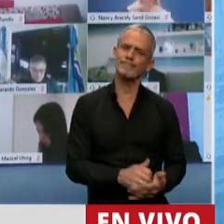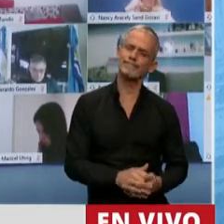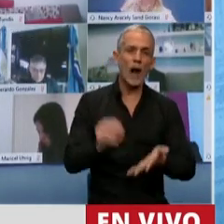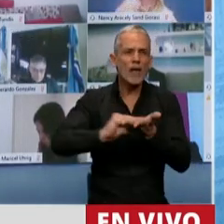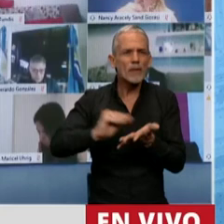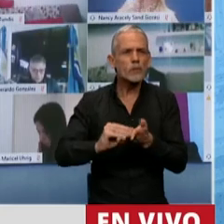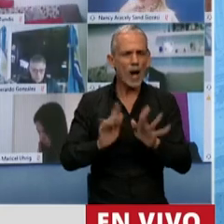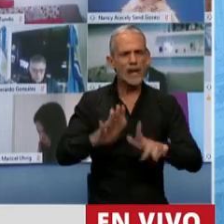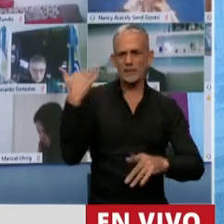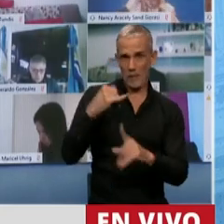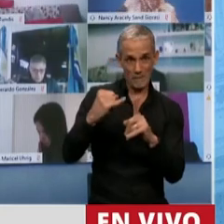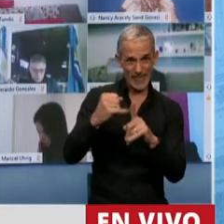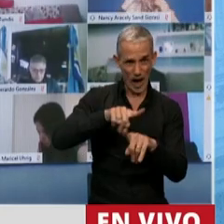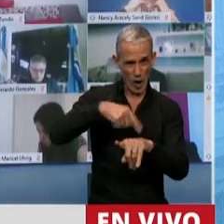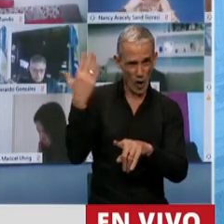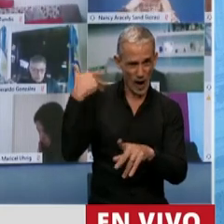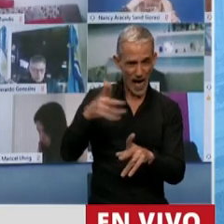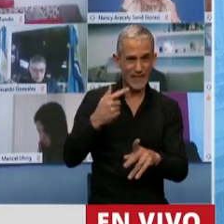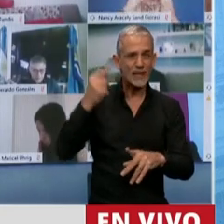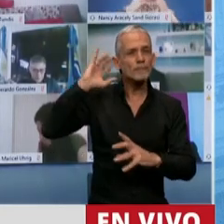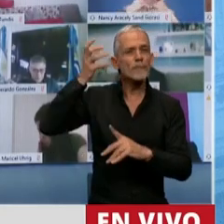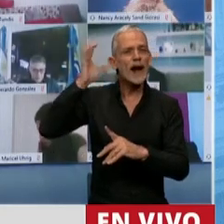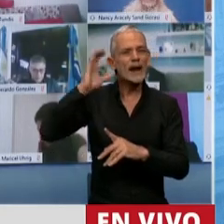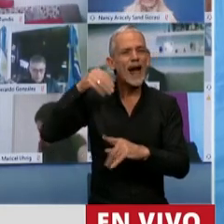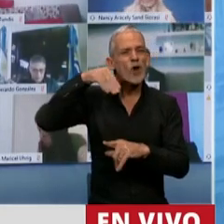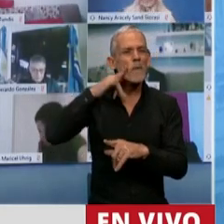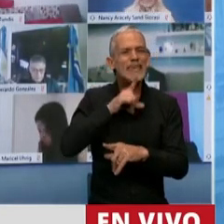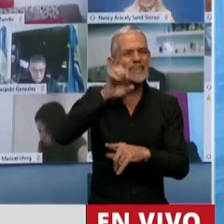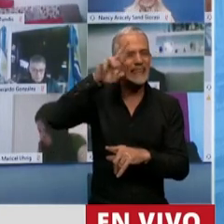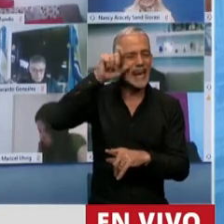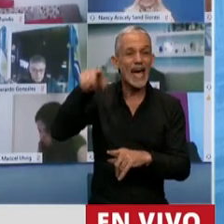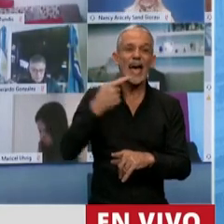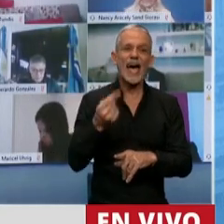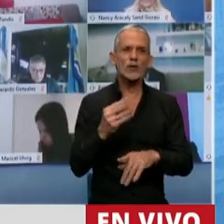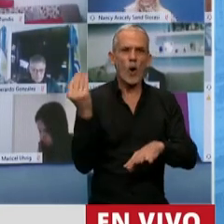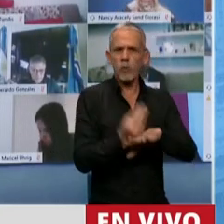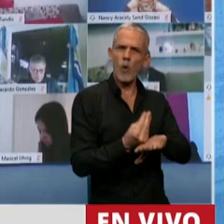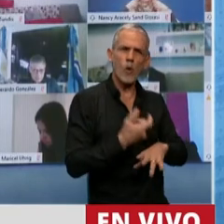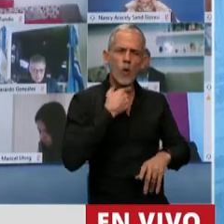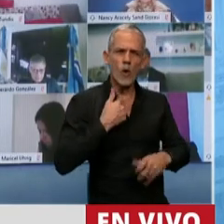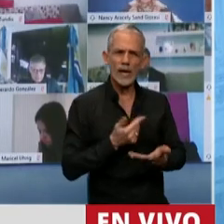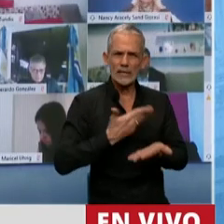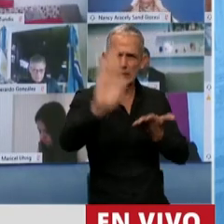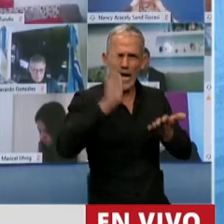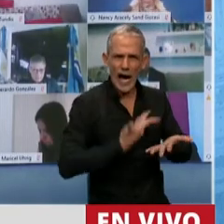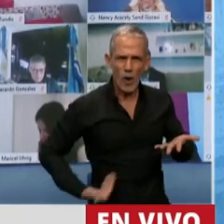dicho hace media hora a Radio Mistre que esto es un golpe institucional.